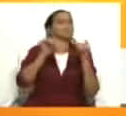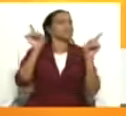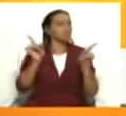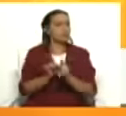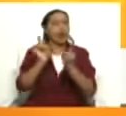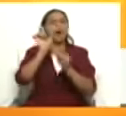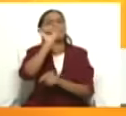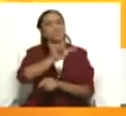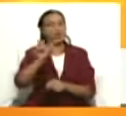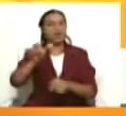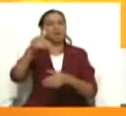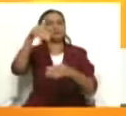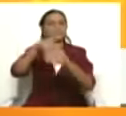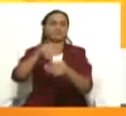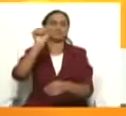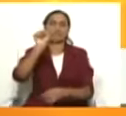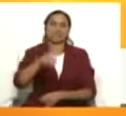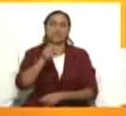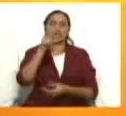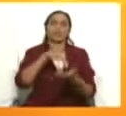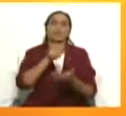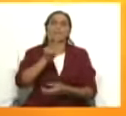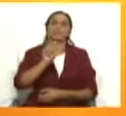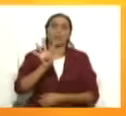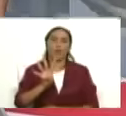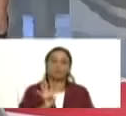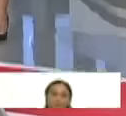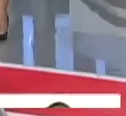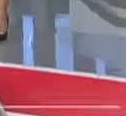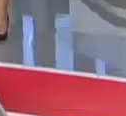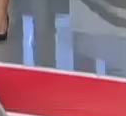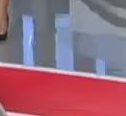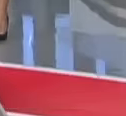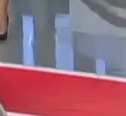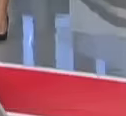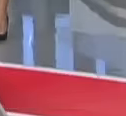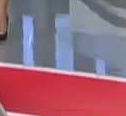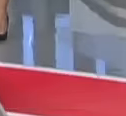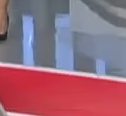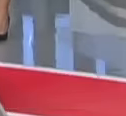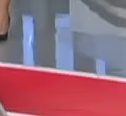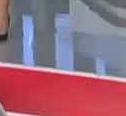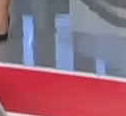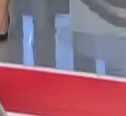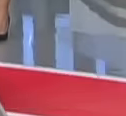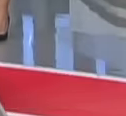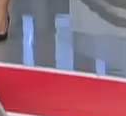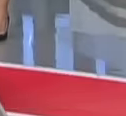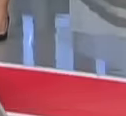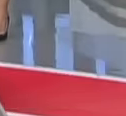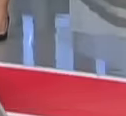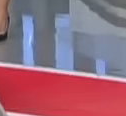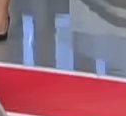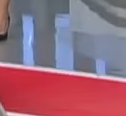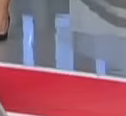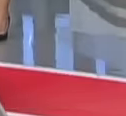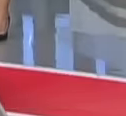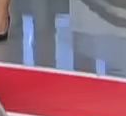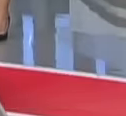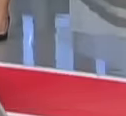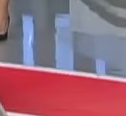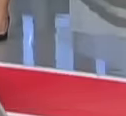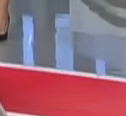el momento que corresponde. Muchísimas gracias, vicepresidenta. Un fuerte abrazo. la posición firme de la República Bolivariana de Venezuela.